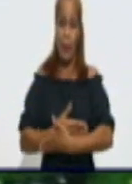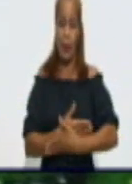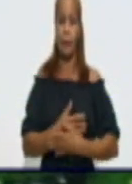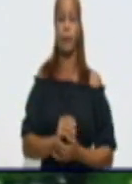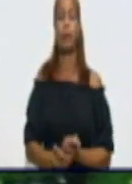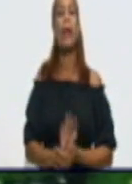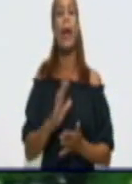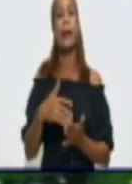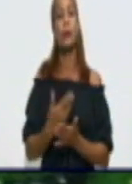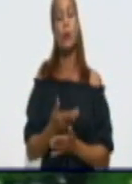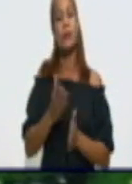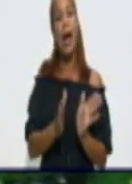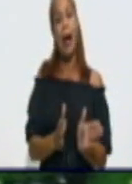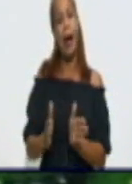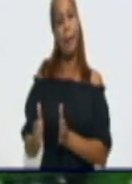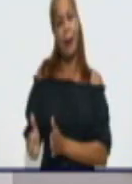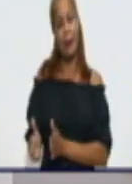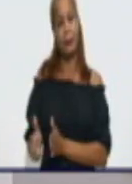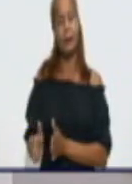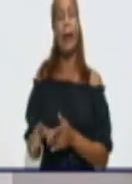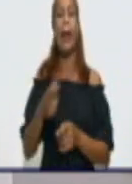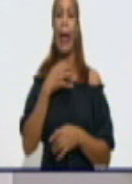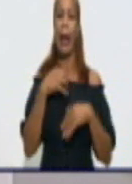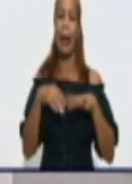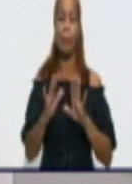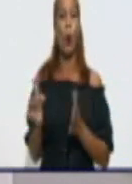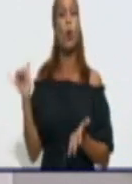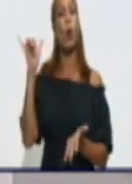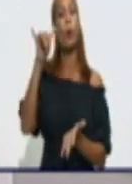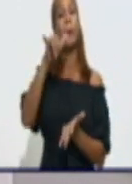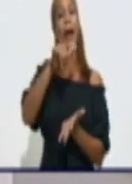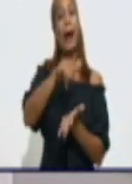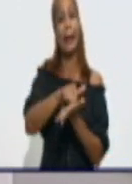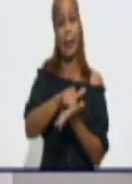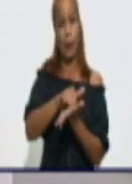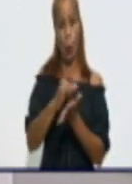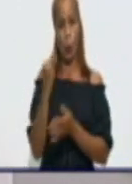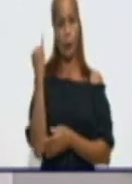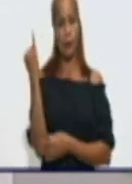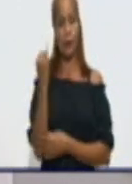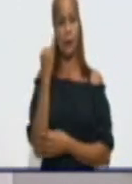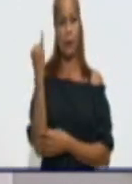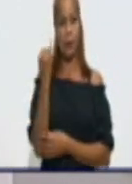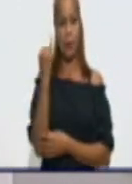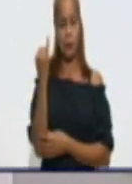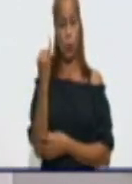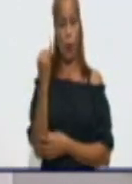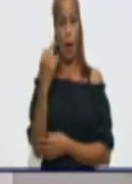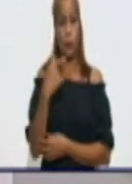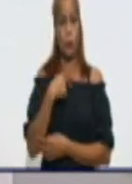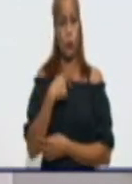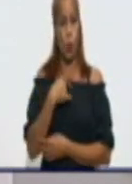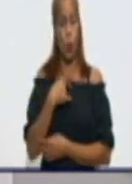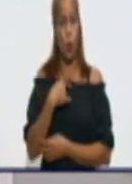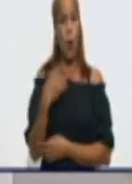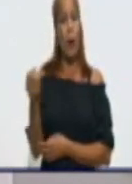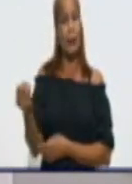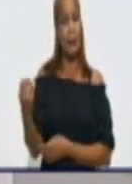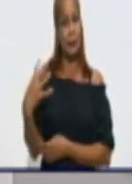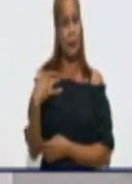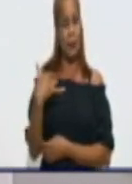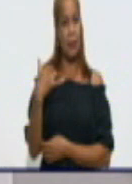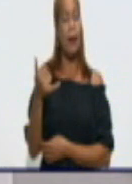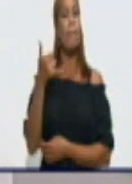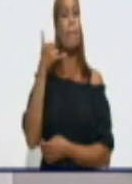en el caso de los viajeros internacionales, recibía un mensaje de una televidente que